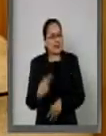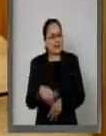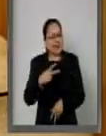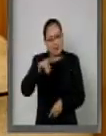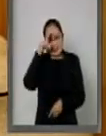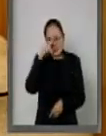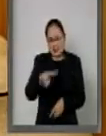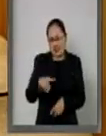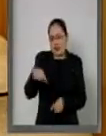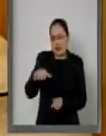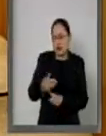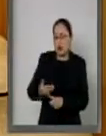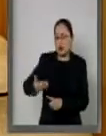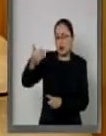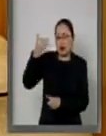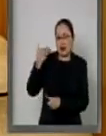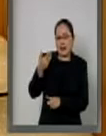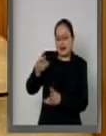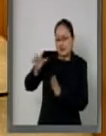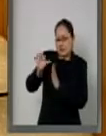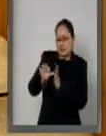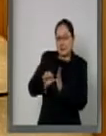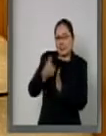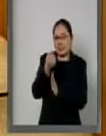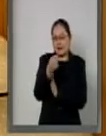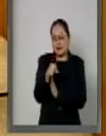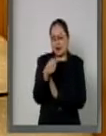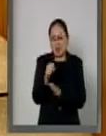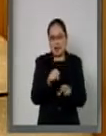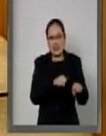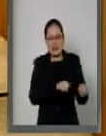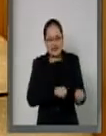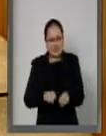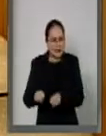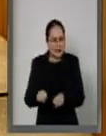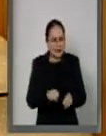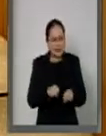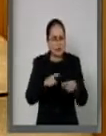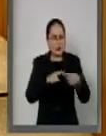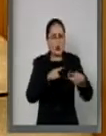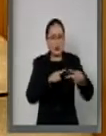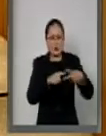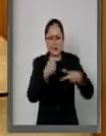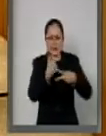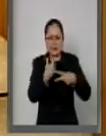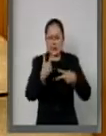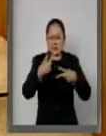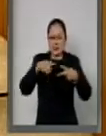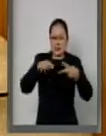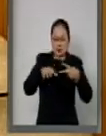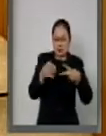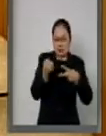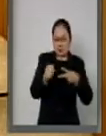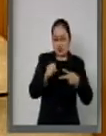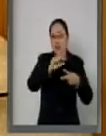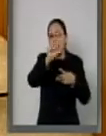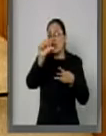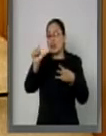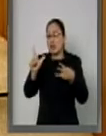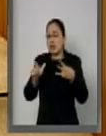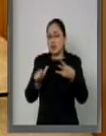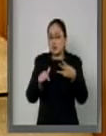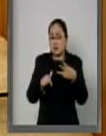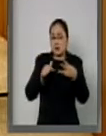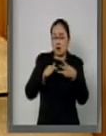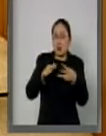acabamos de vivir, motivo de los sismos y adicionalmente de una serie de tormentas